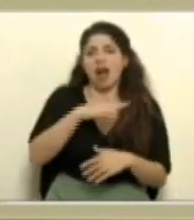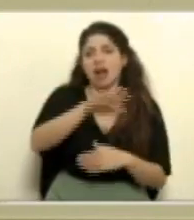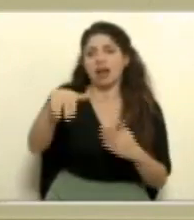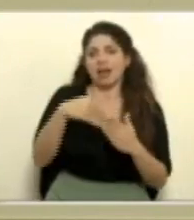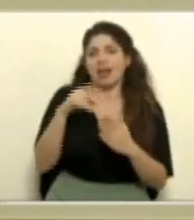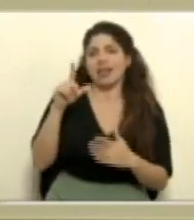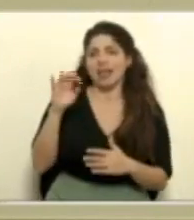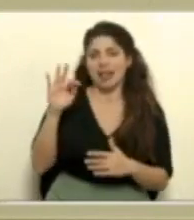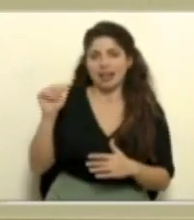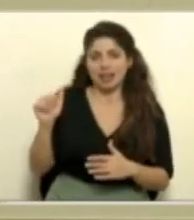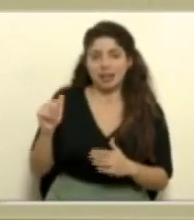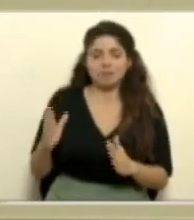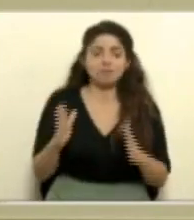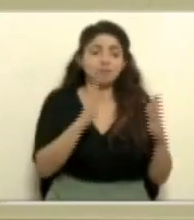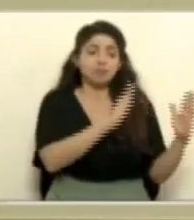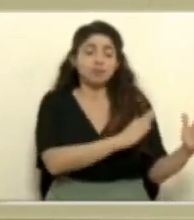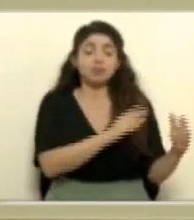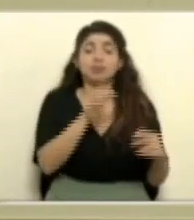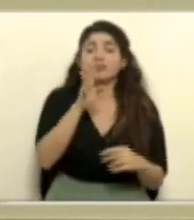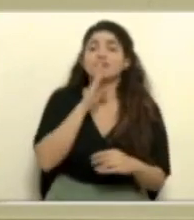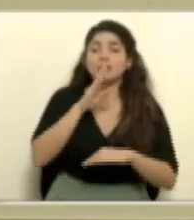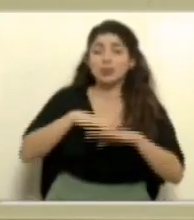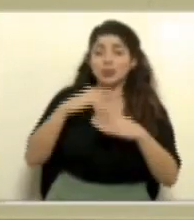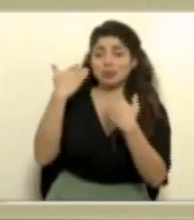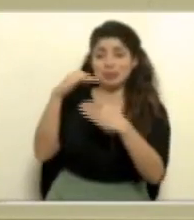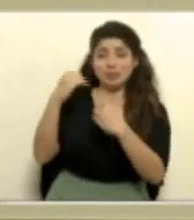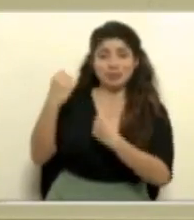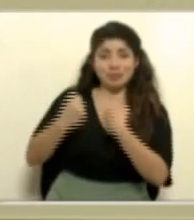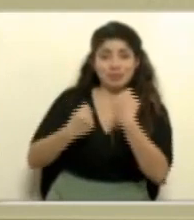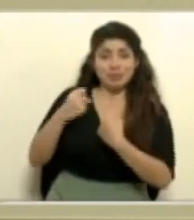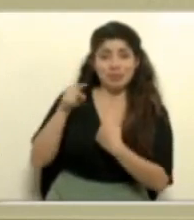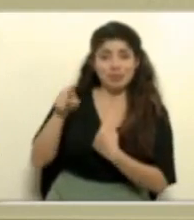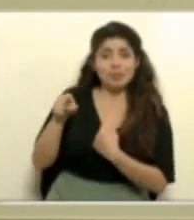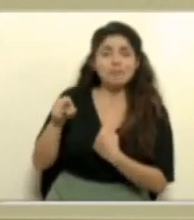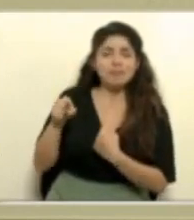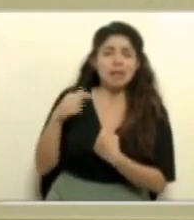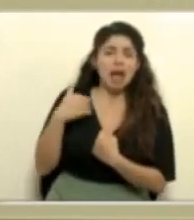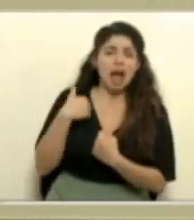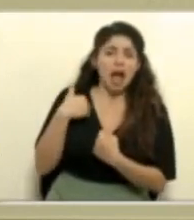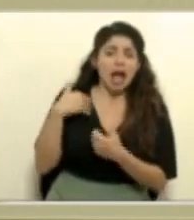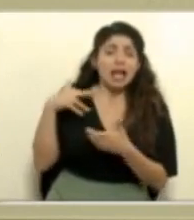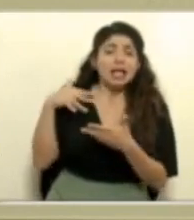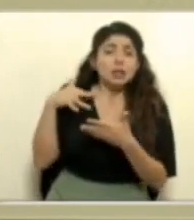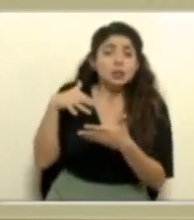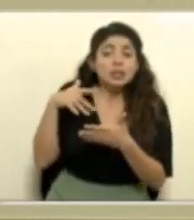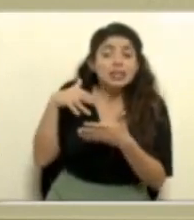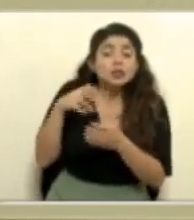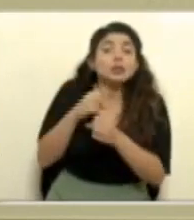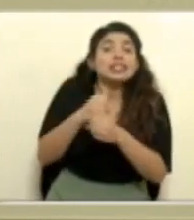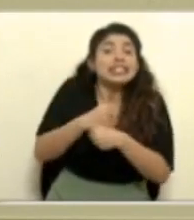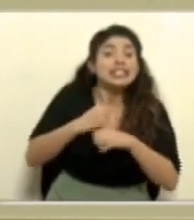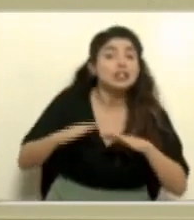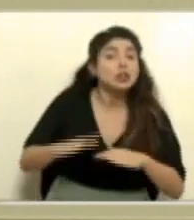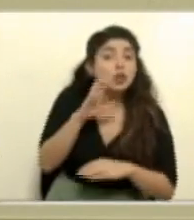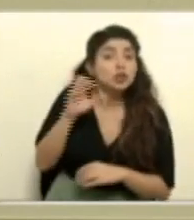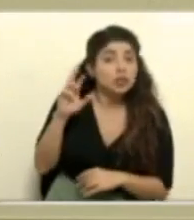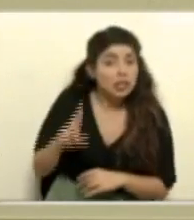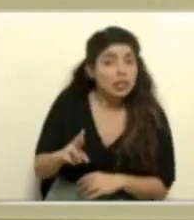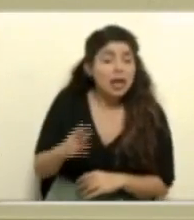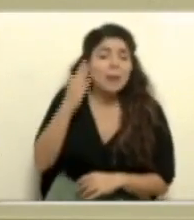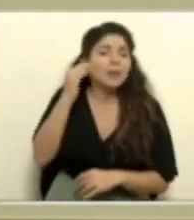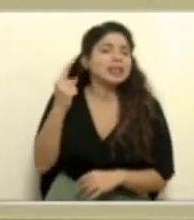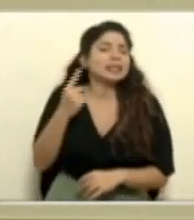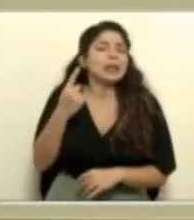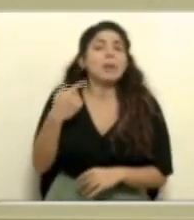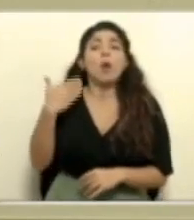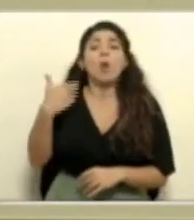Con respecto a la restricción vehicular, lo que le podría decir es que tenemos estudios hechos en Costa Rica, porque siempre